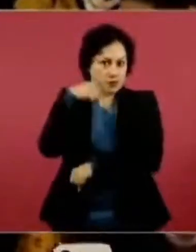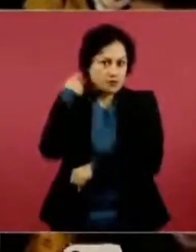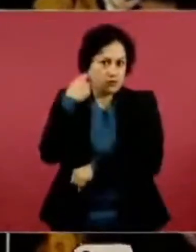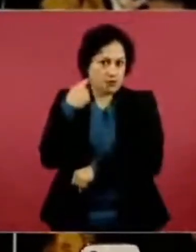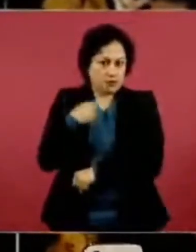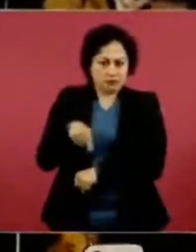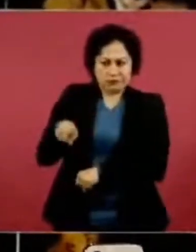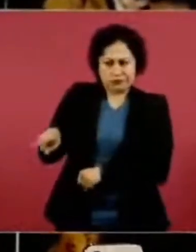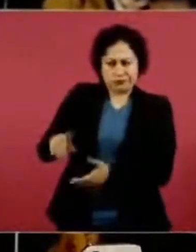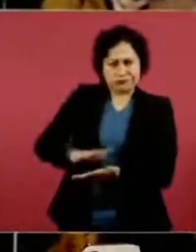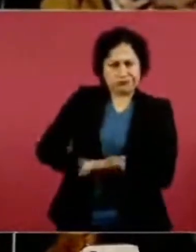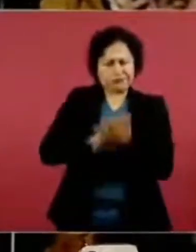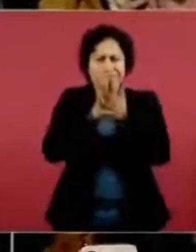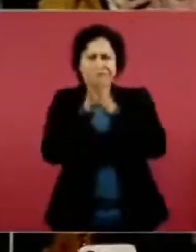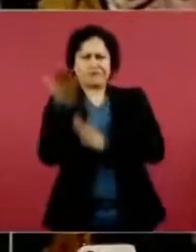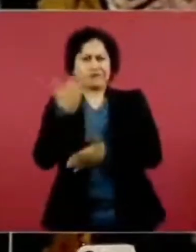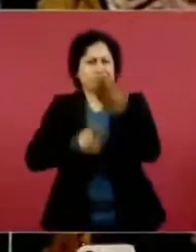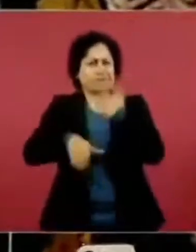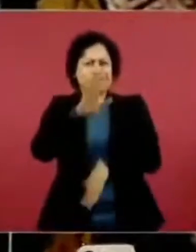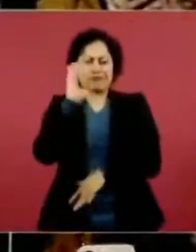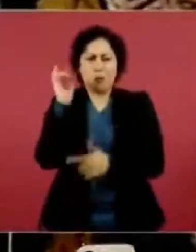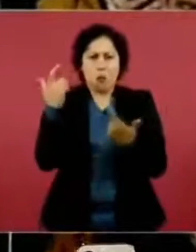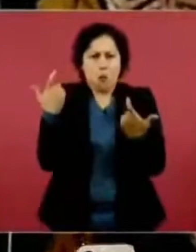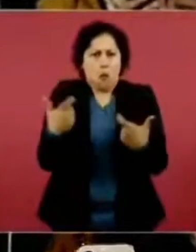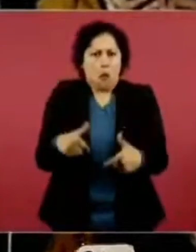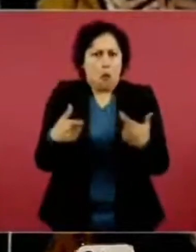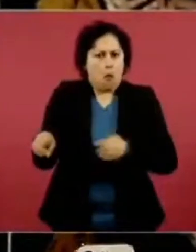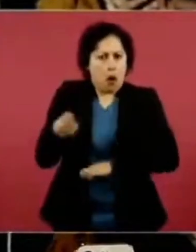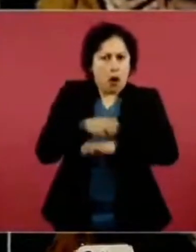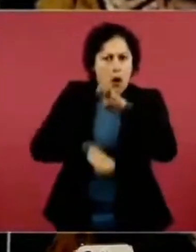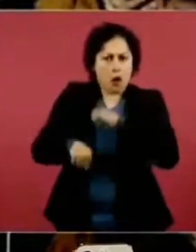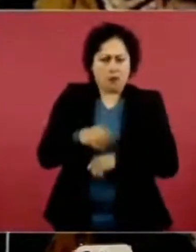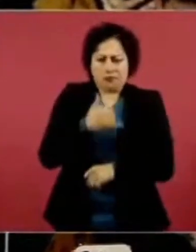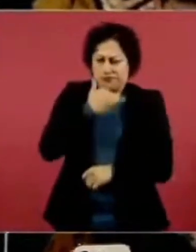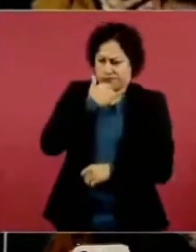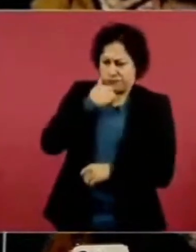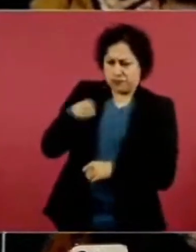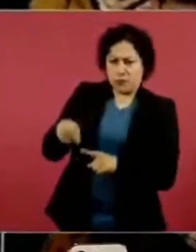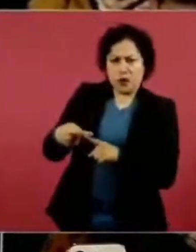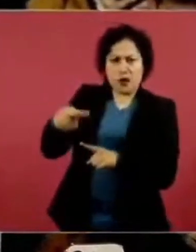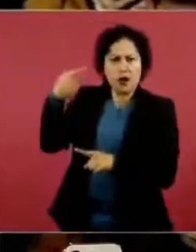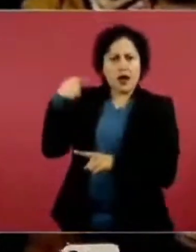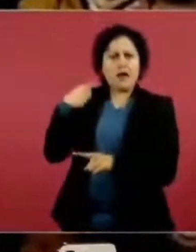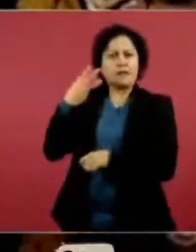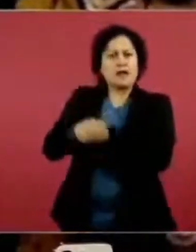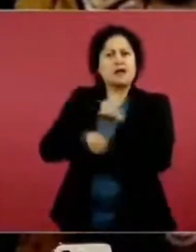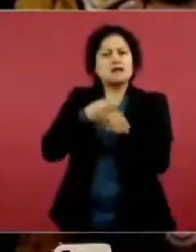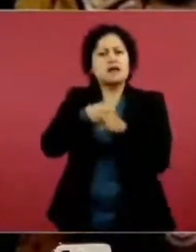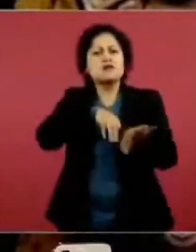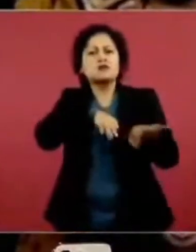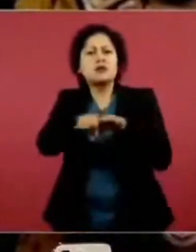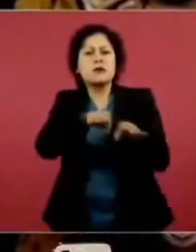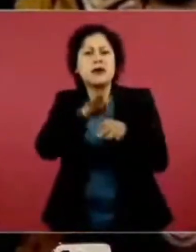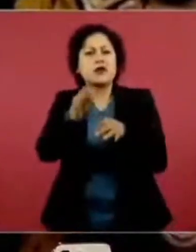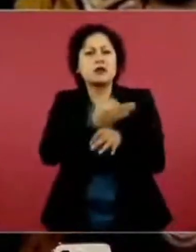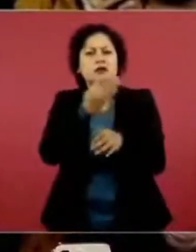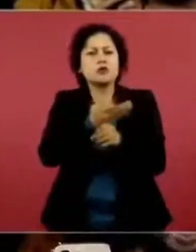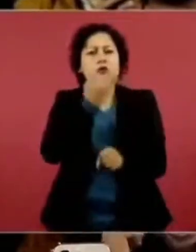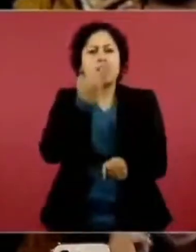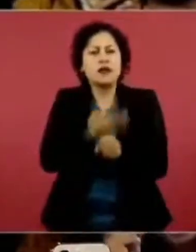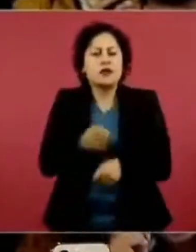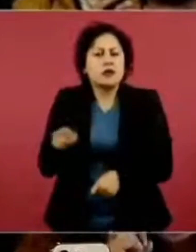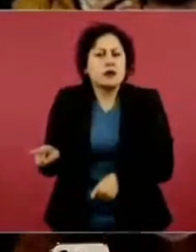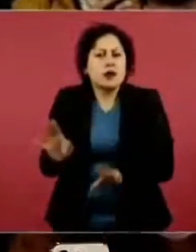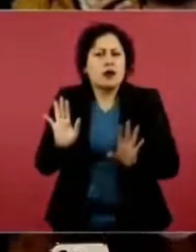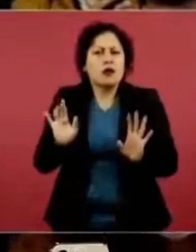volvió un empresario exitoso, con tres años de haber ejercido como tesorero. De repente ya sostenta como que tiene muchas